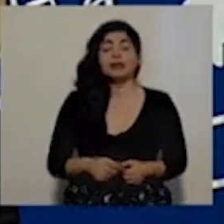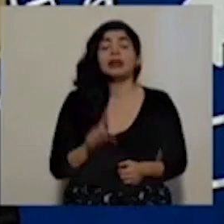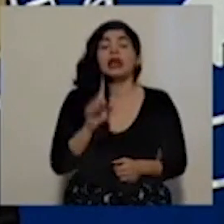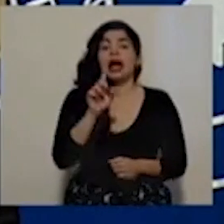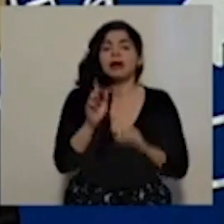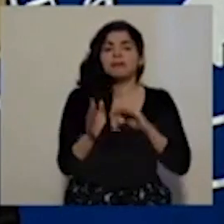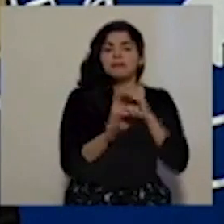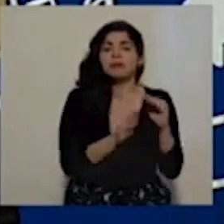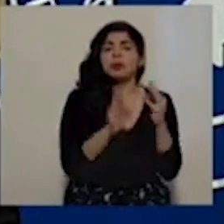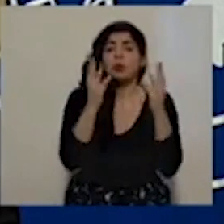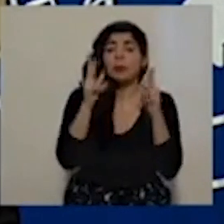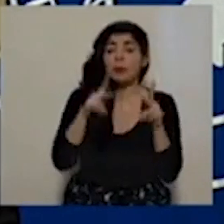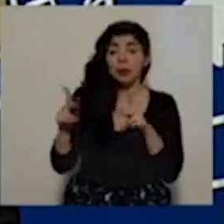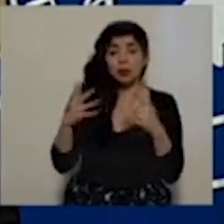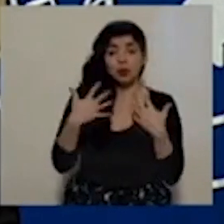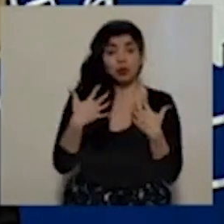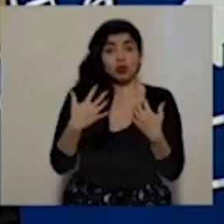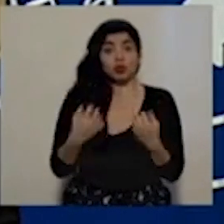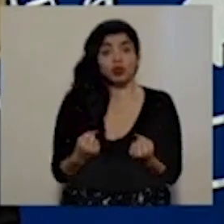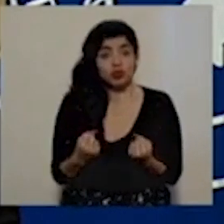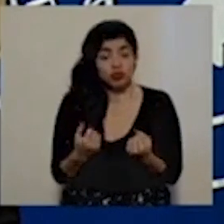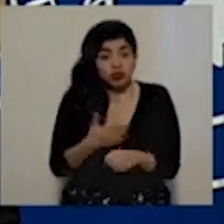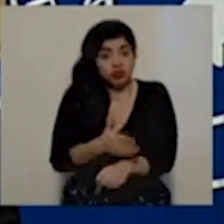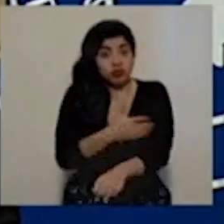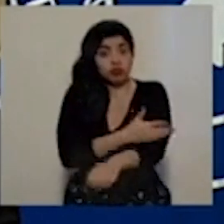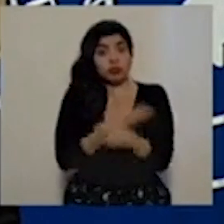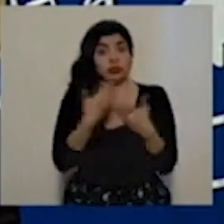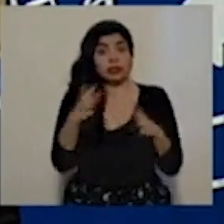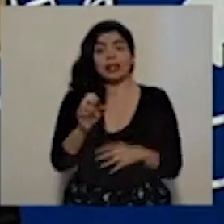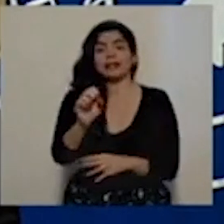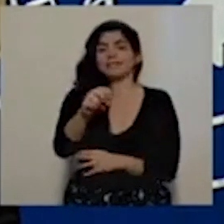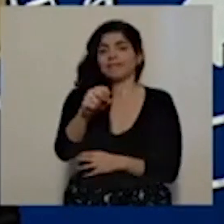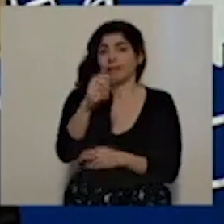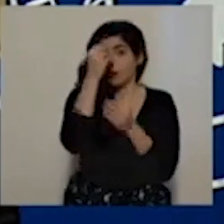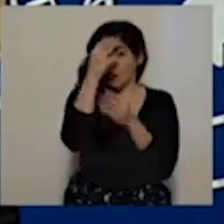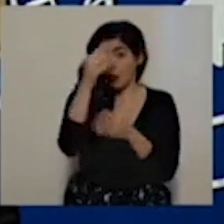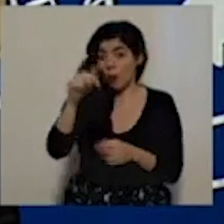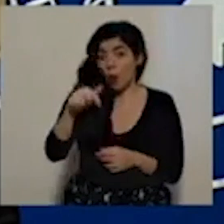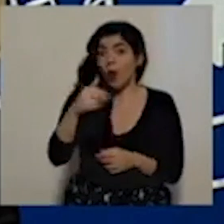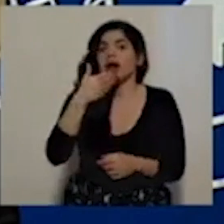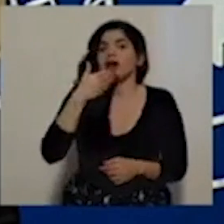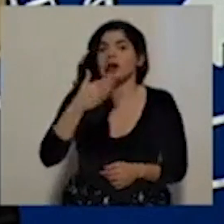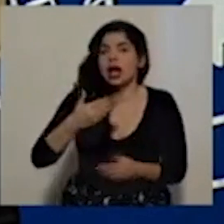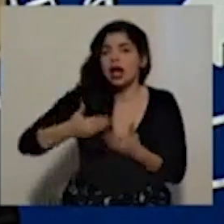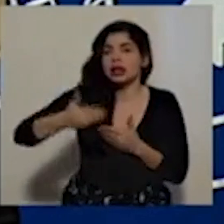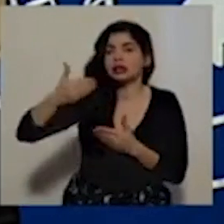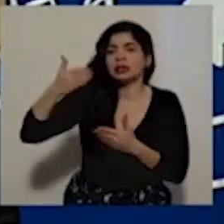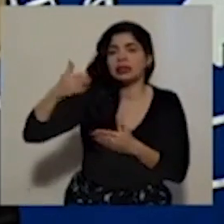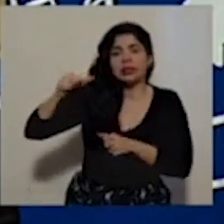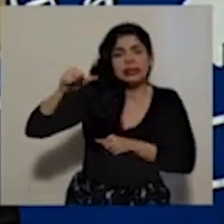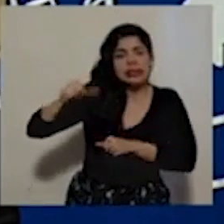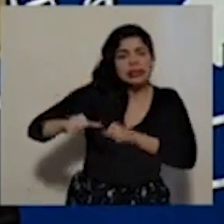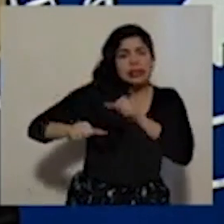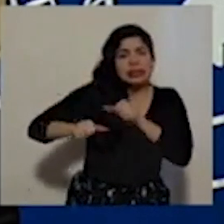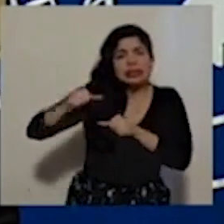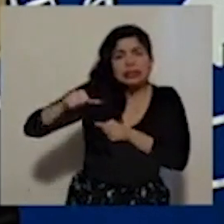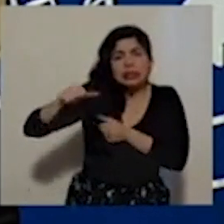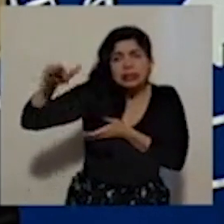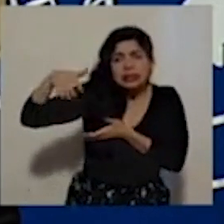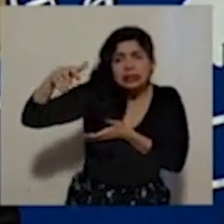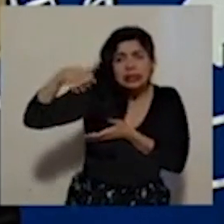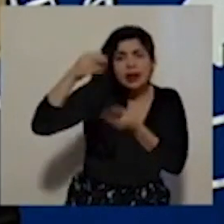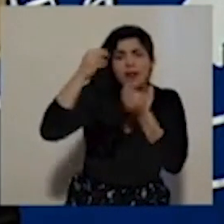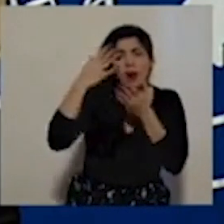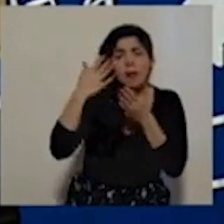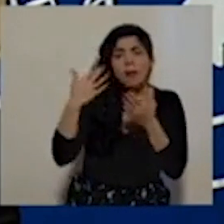Con respecto a los recuperados, sí, efectivamente. Los datos de hoy son parte del esfuerzo para ponernos al día.